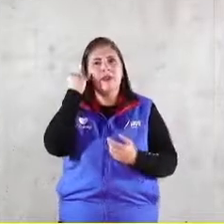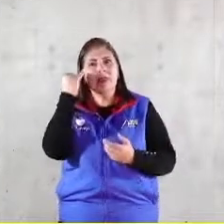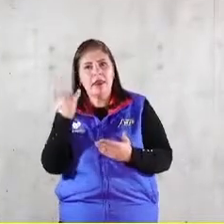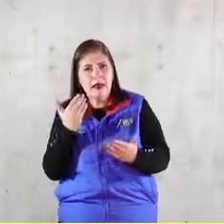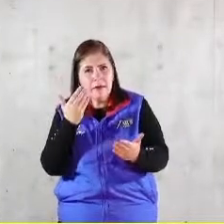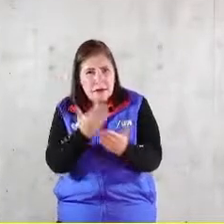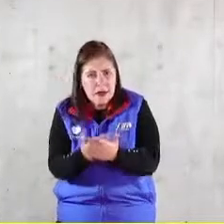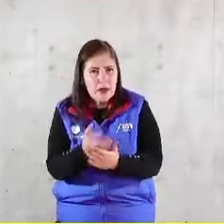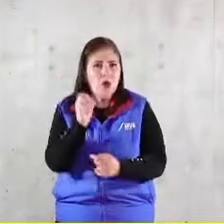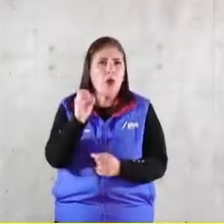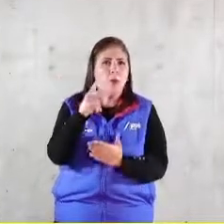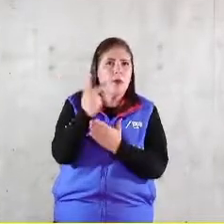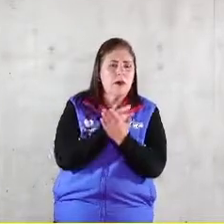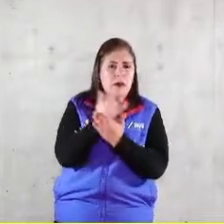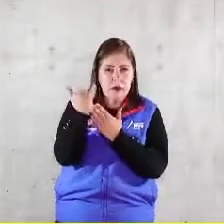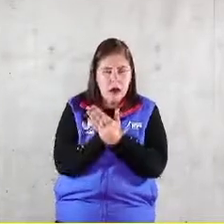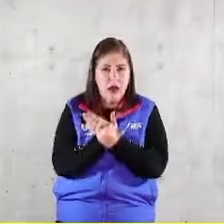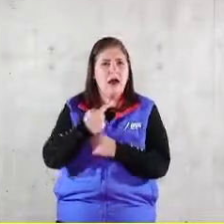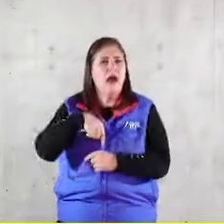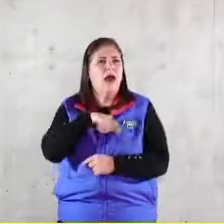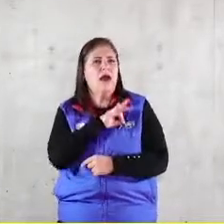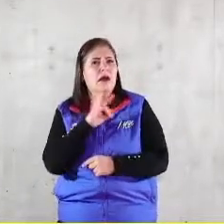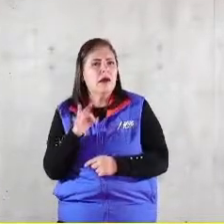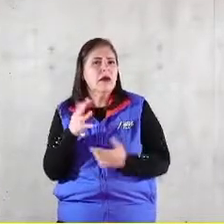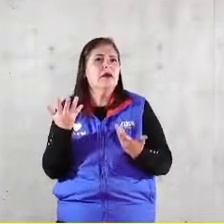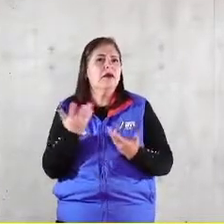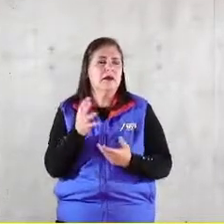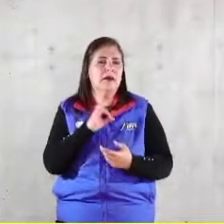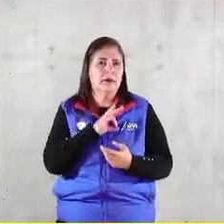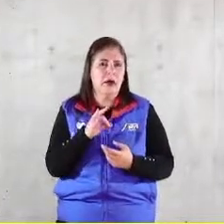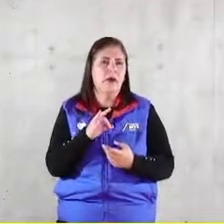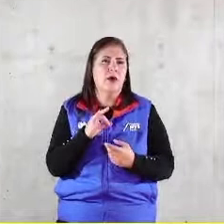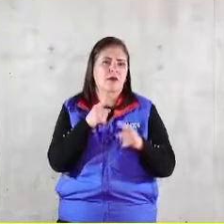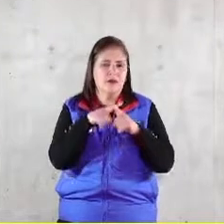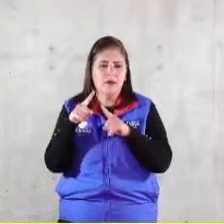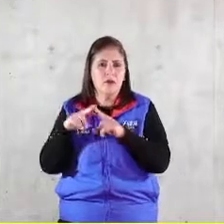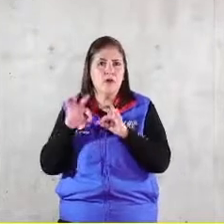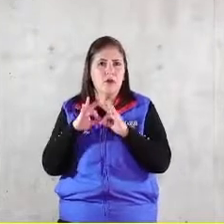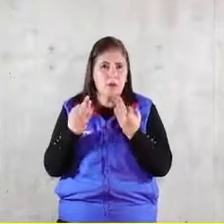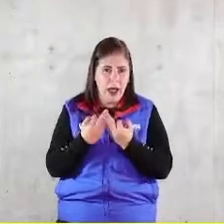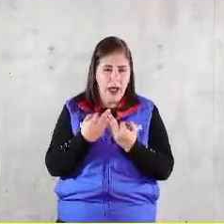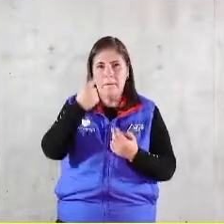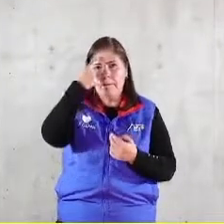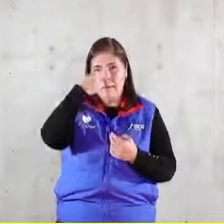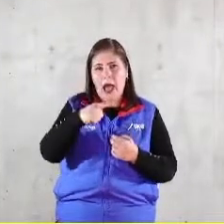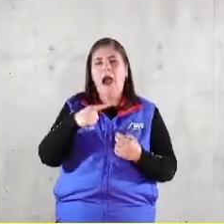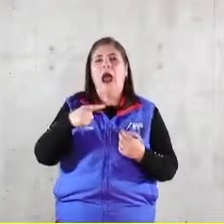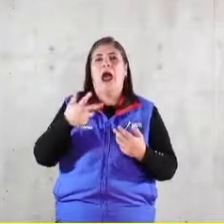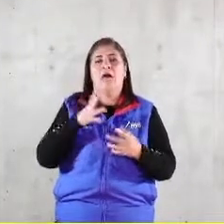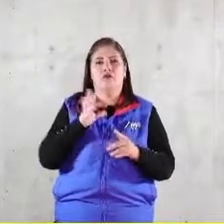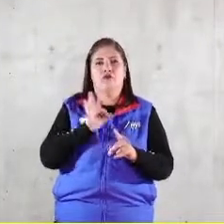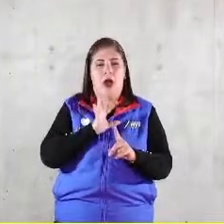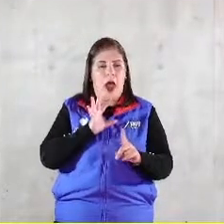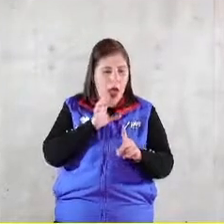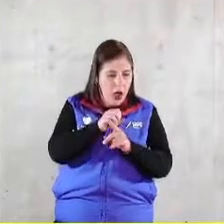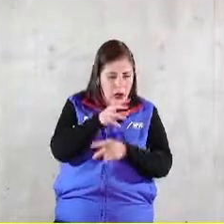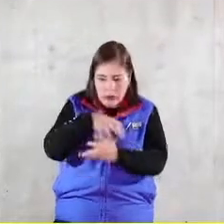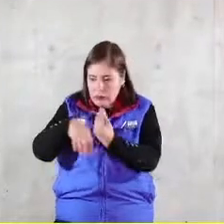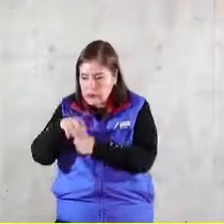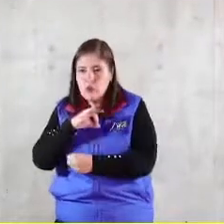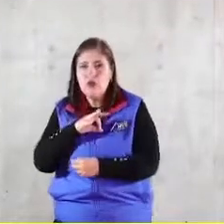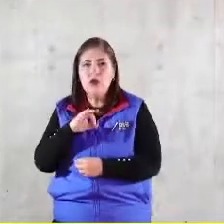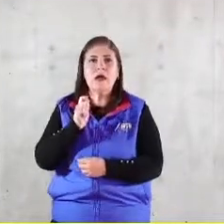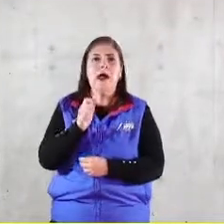que podemos tocar todo aquello que son medios y causas para obtener los efectos los resultados